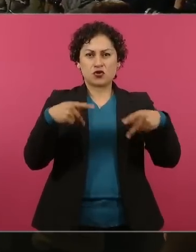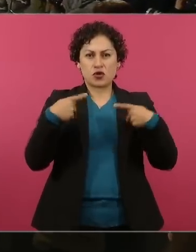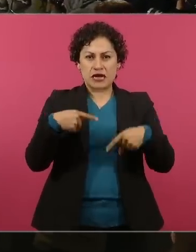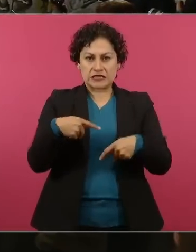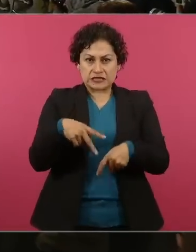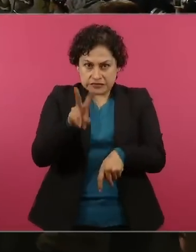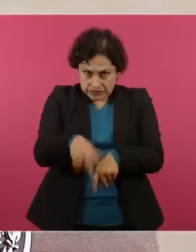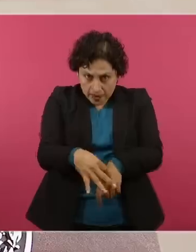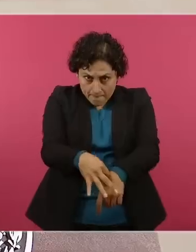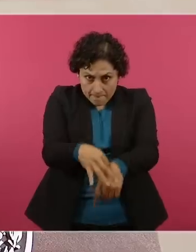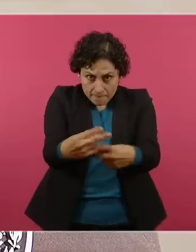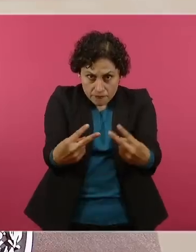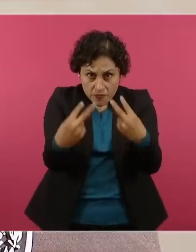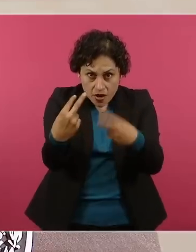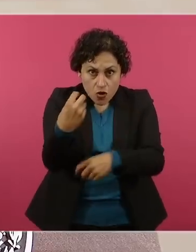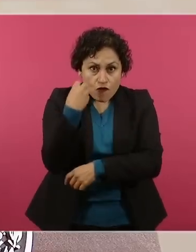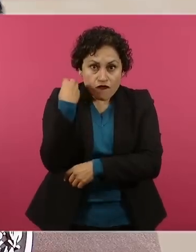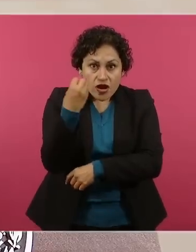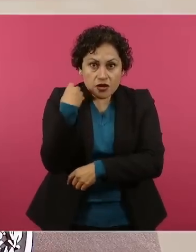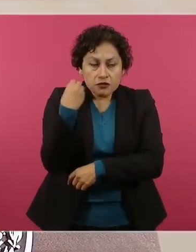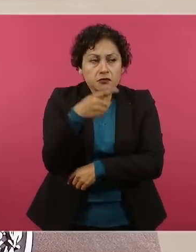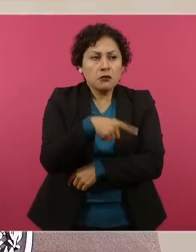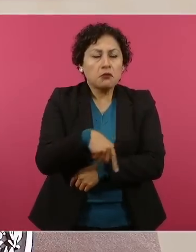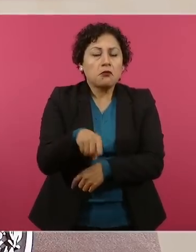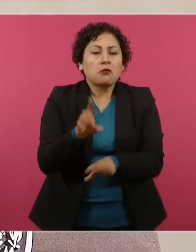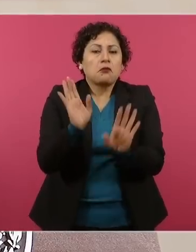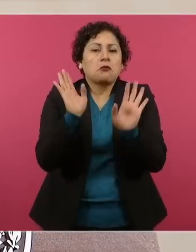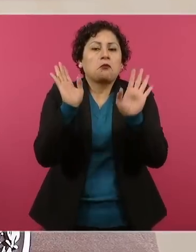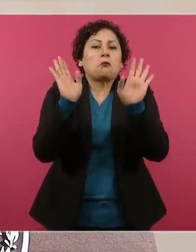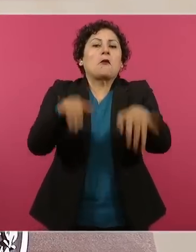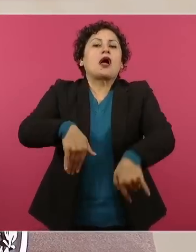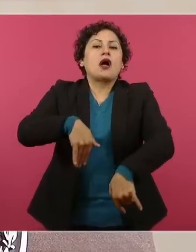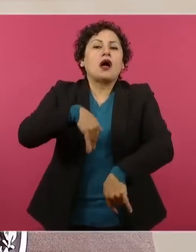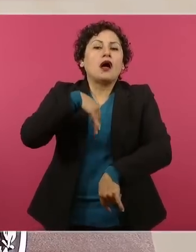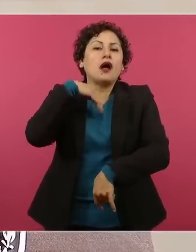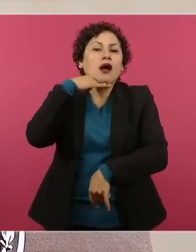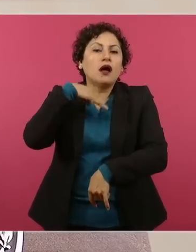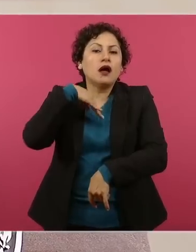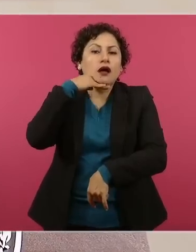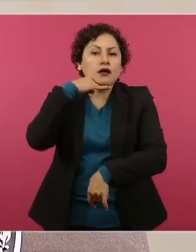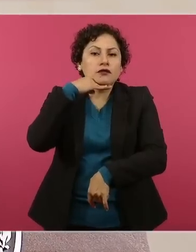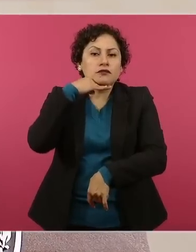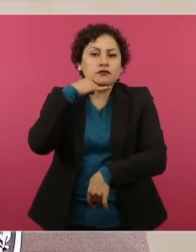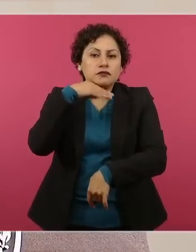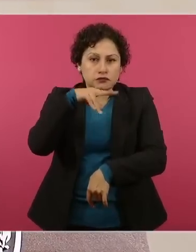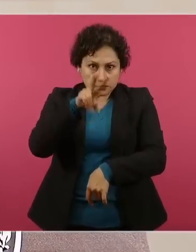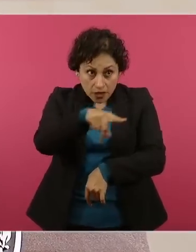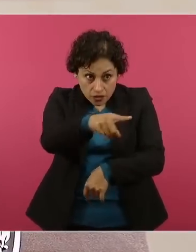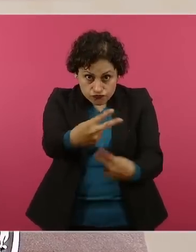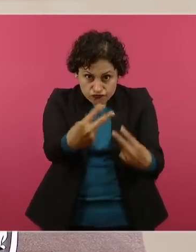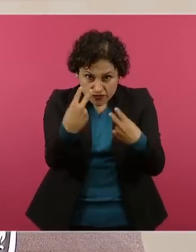o escuchando la conferencia.